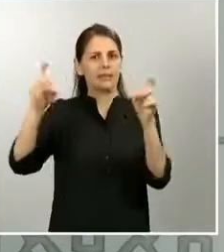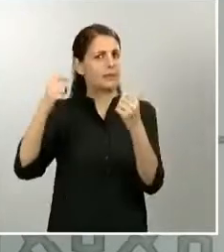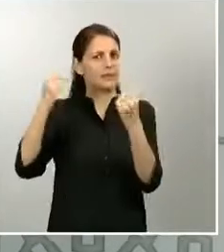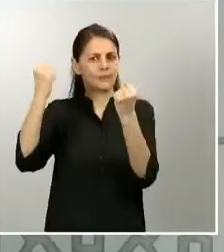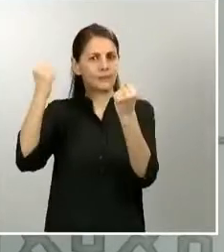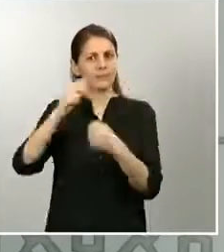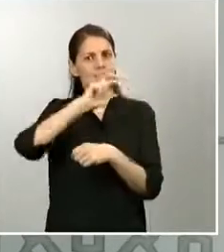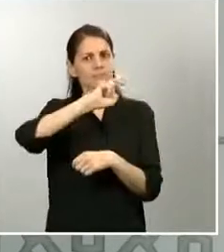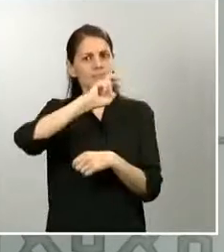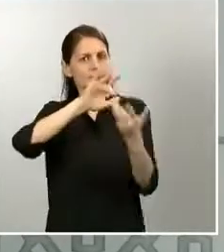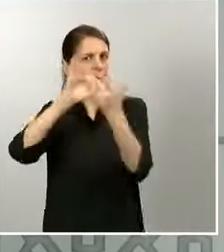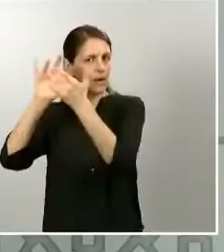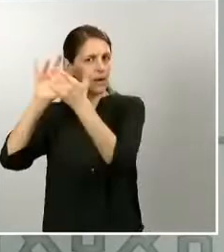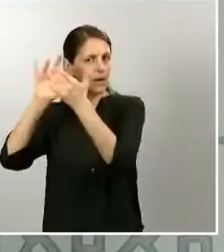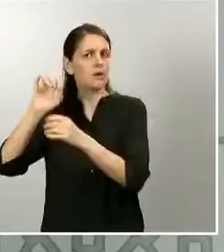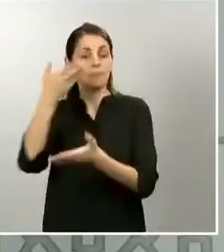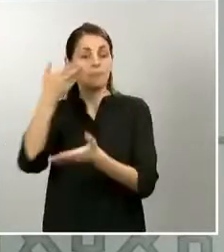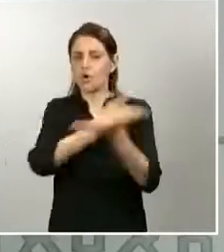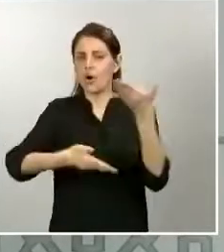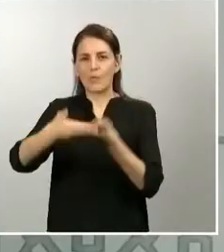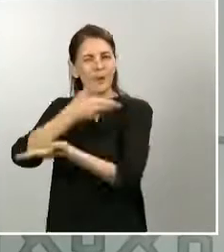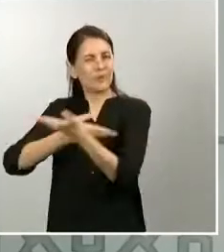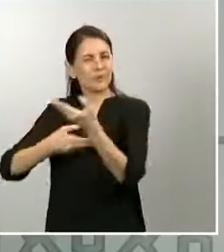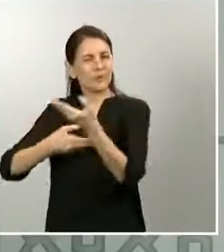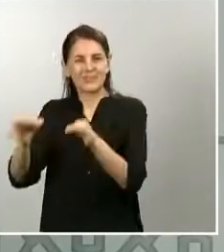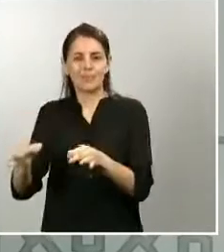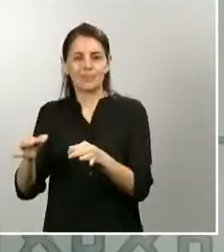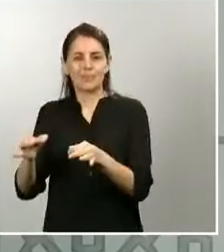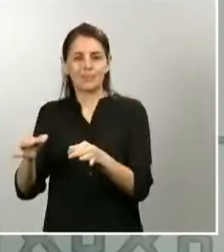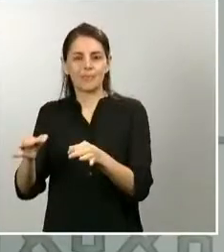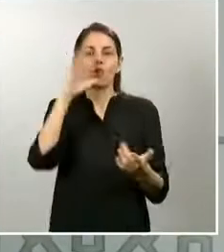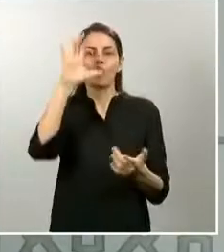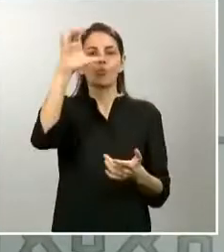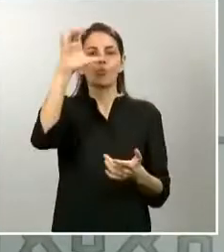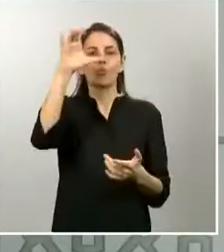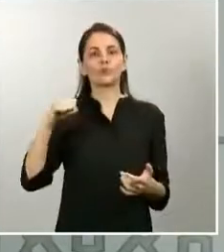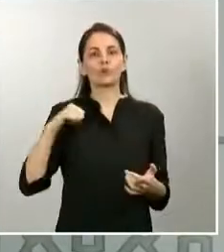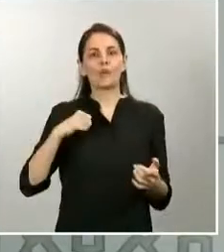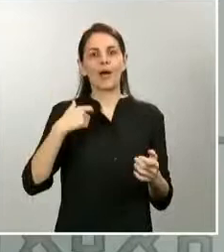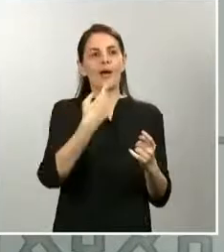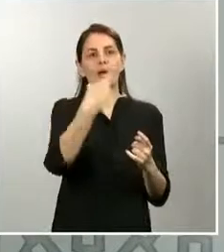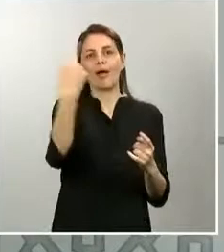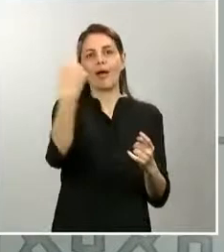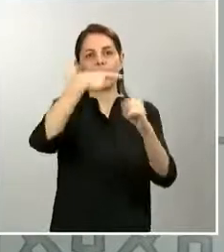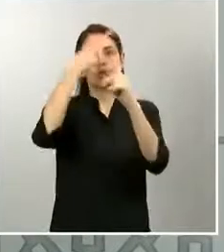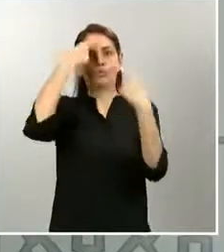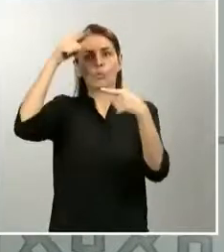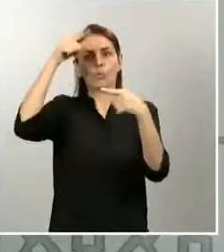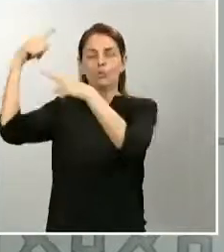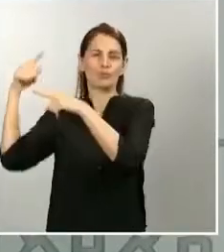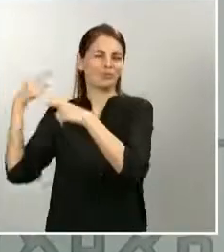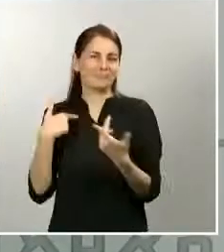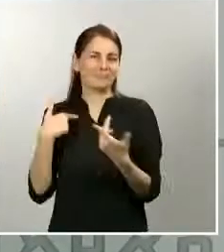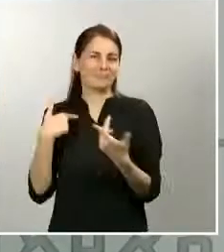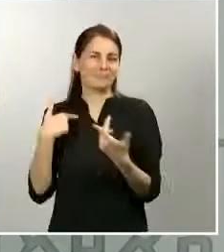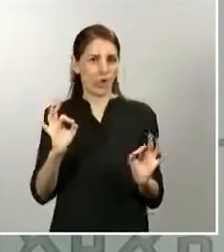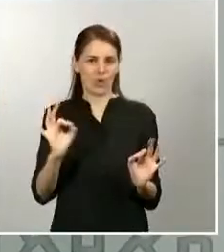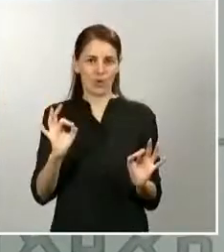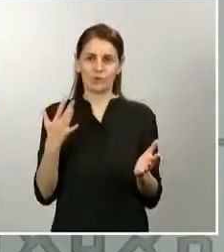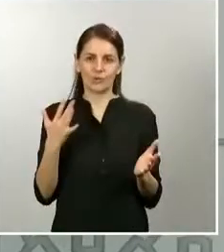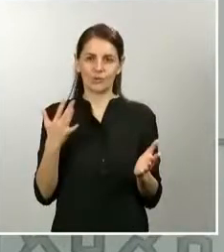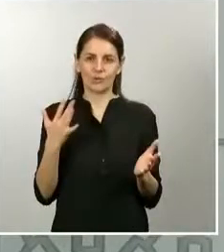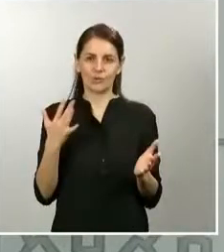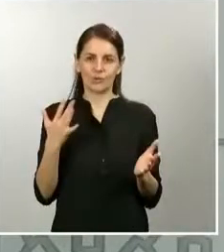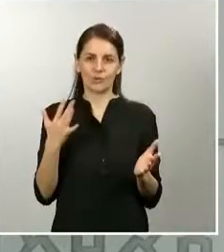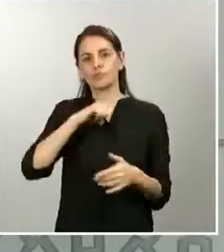coordinando todas estas guías, ¿no? Tendría sentido que cada comunidad hiciera cosas distintas y entonces eso es uno de nuestros grandes trabajos, ¿no? El